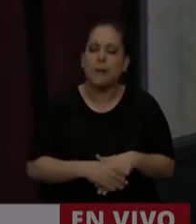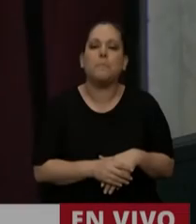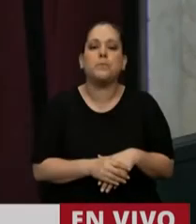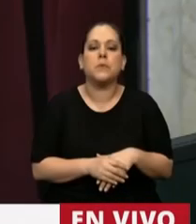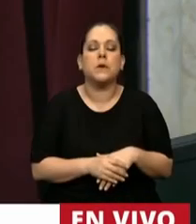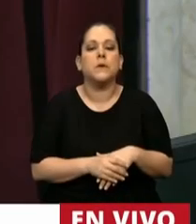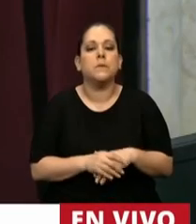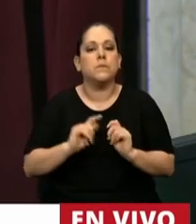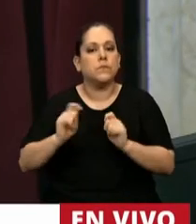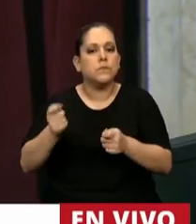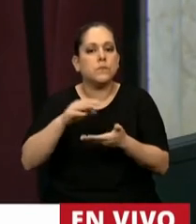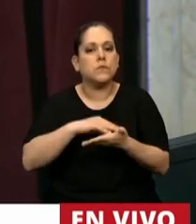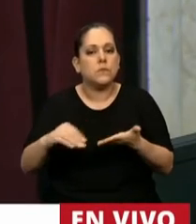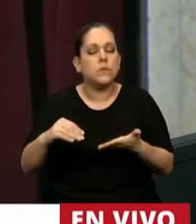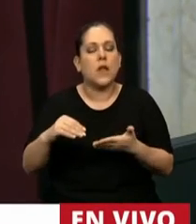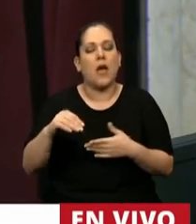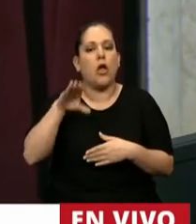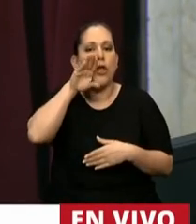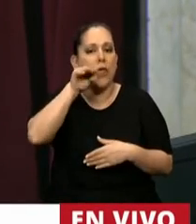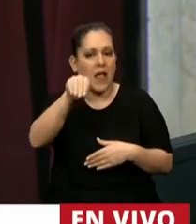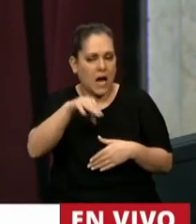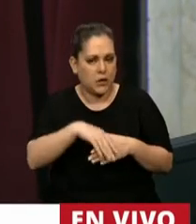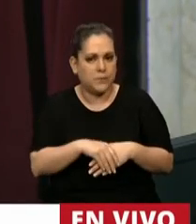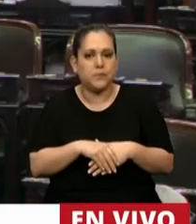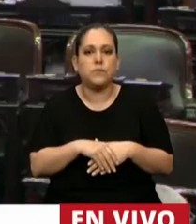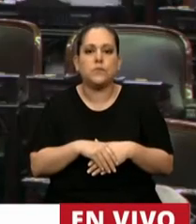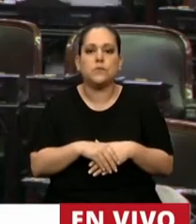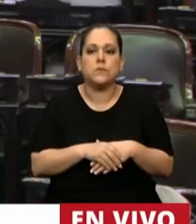...del Caño para adherir a uno de los homenajes.